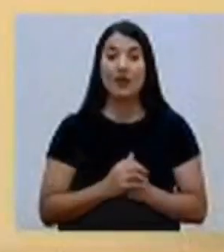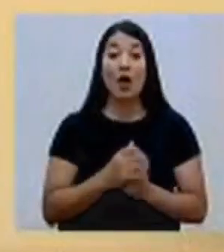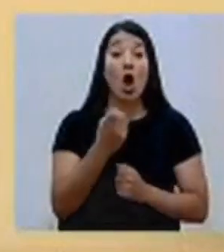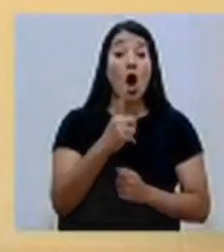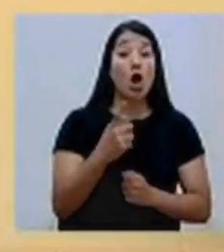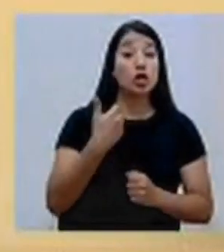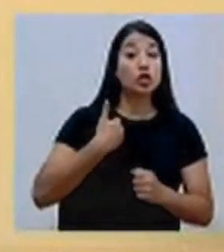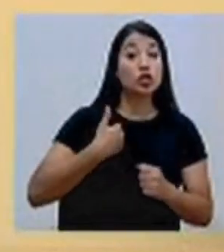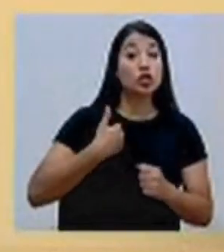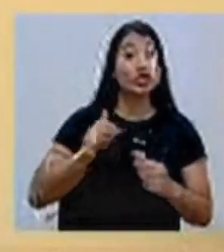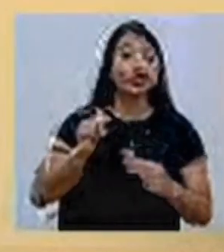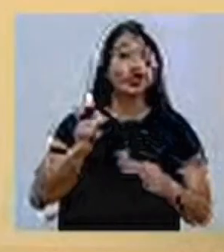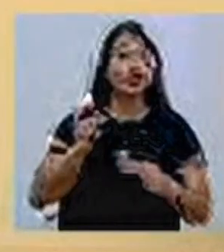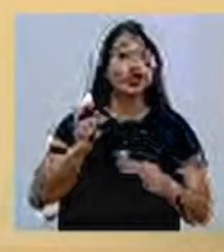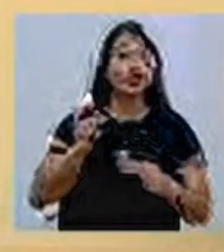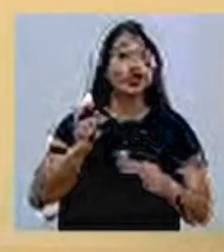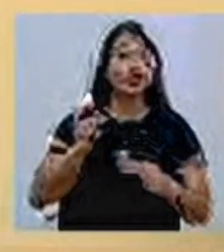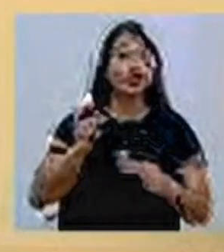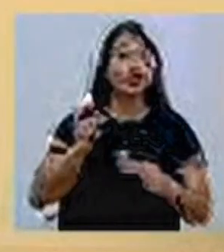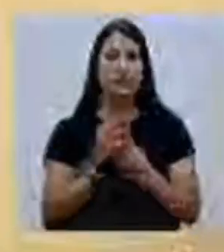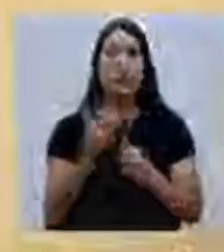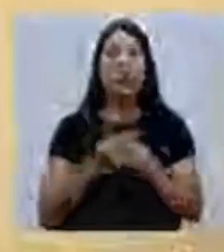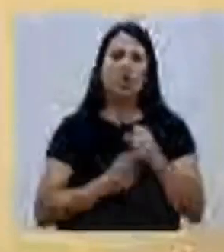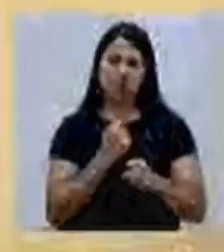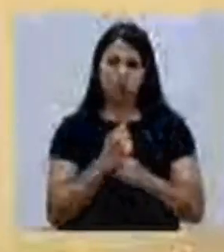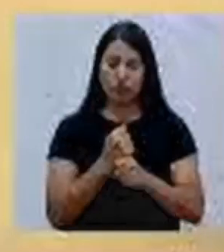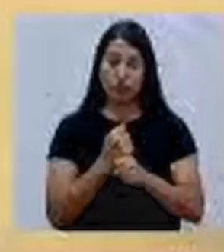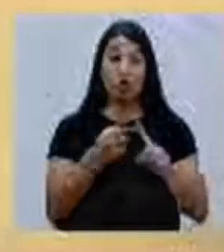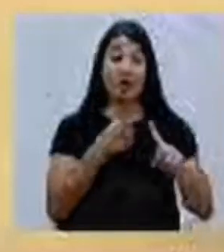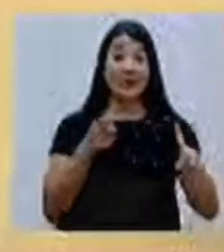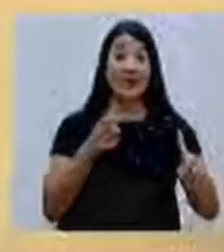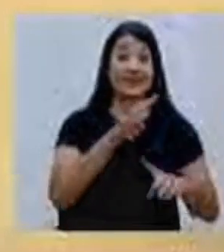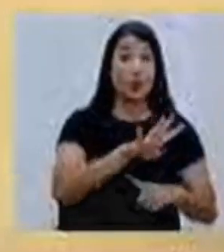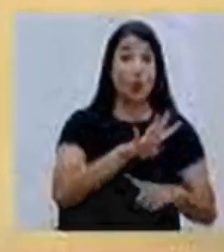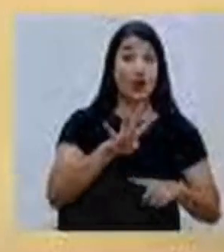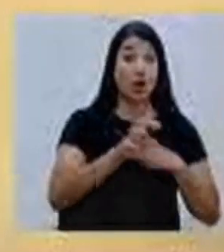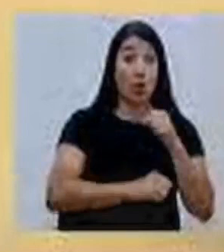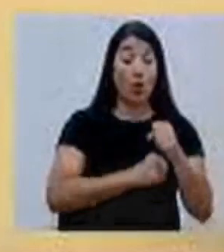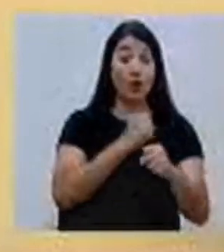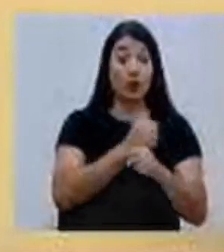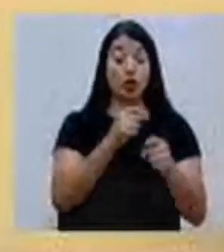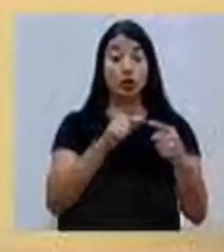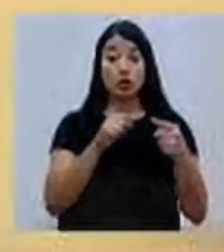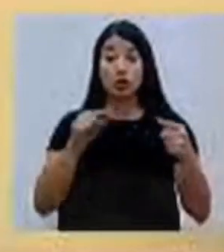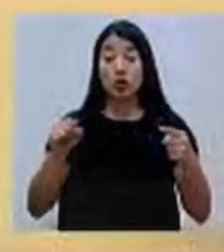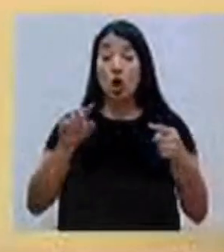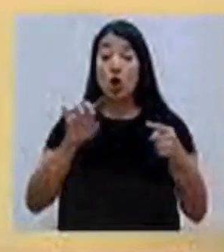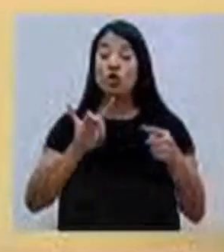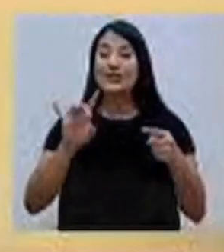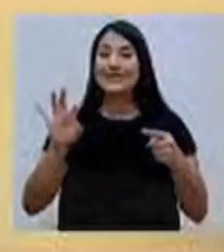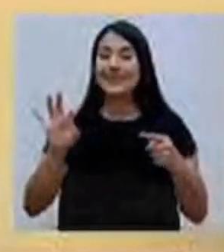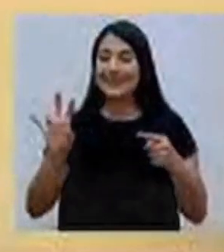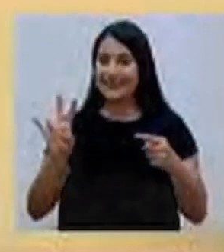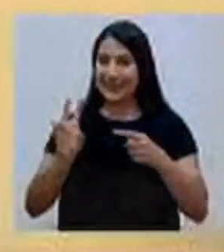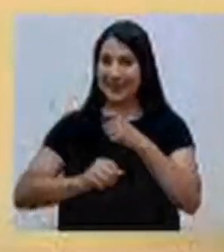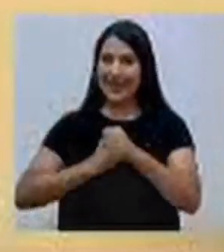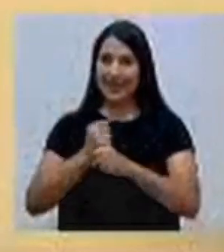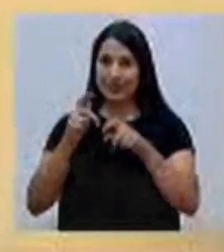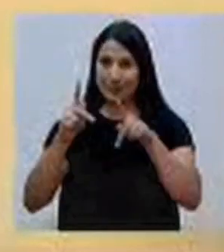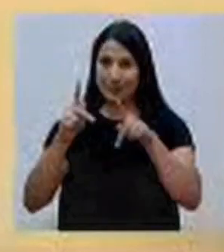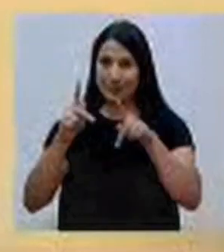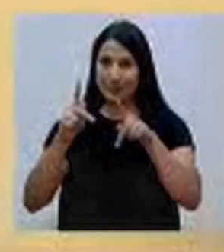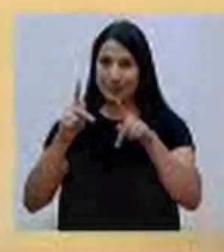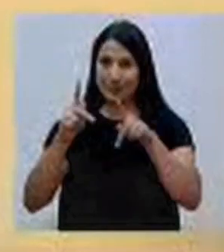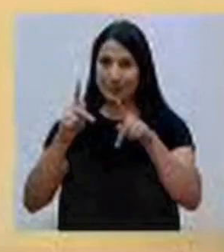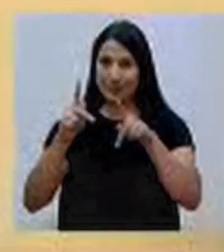11 hombres y 10 mujeres, con un rango de edad que va desde los 44 hasta los 87 años. En